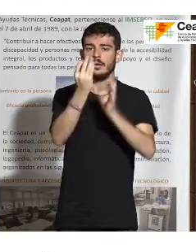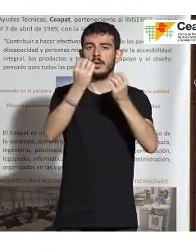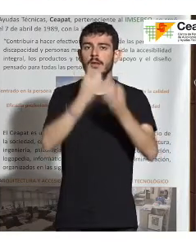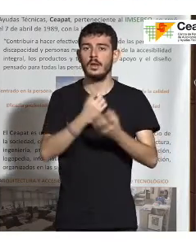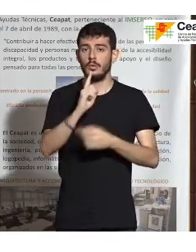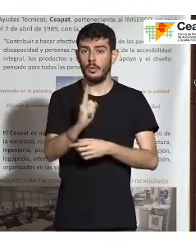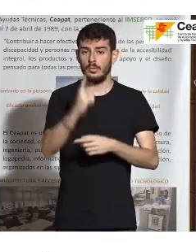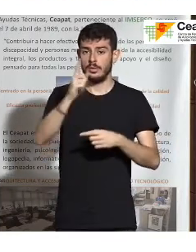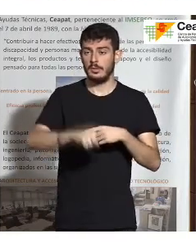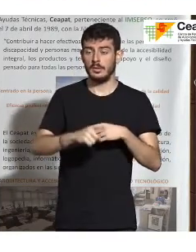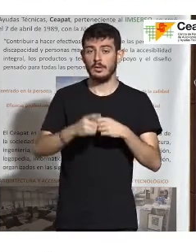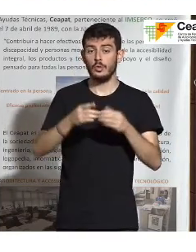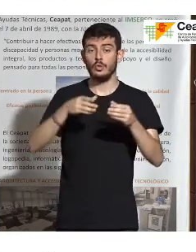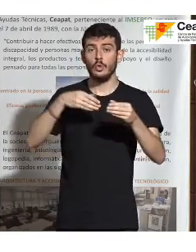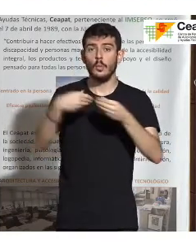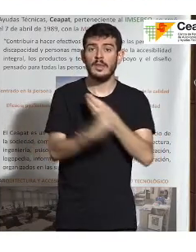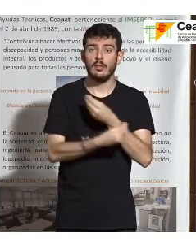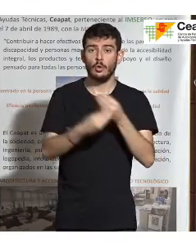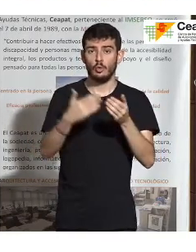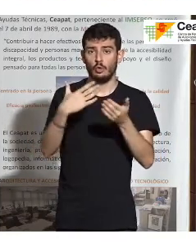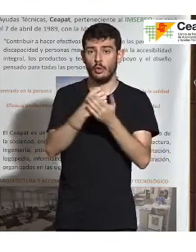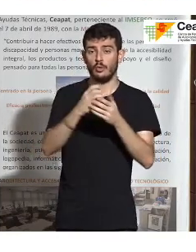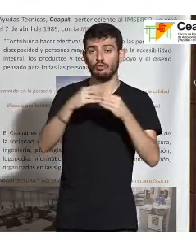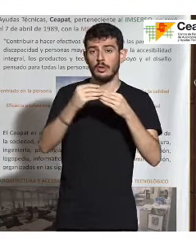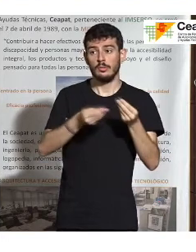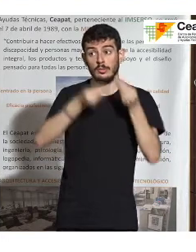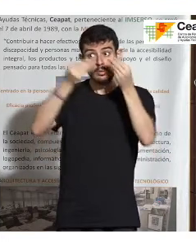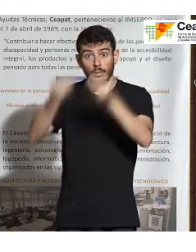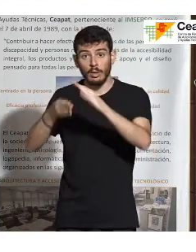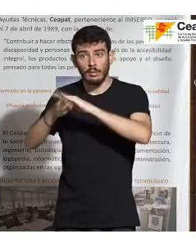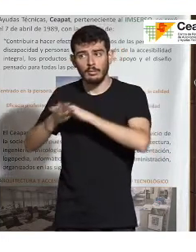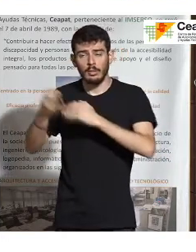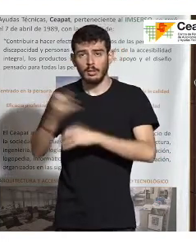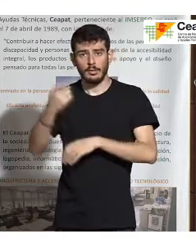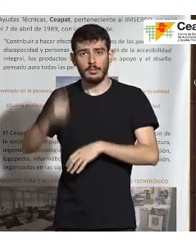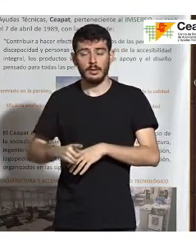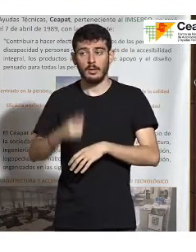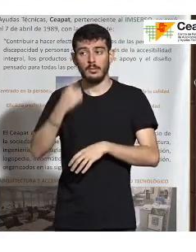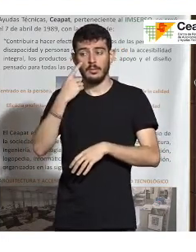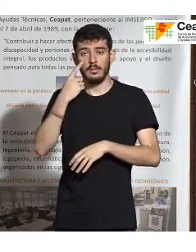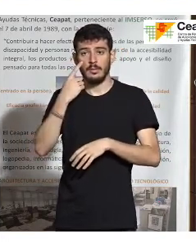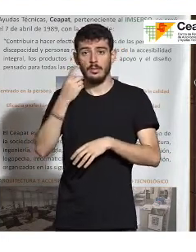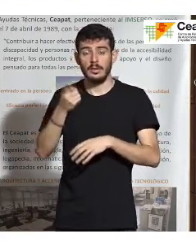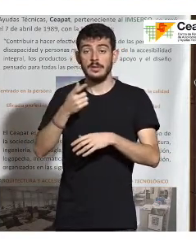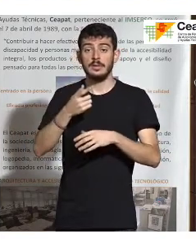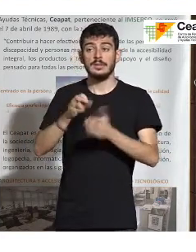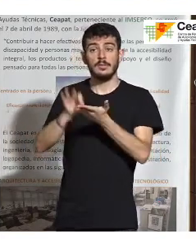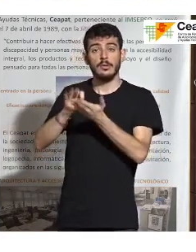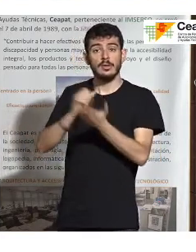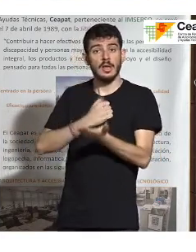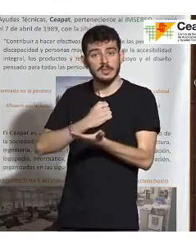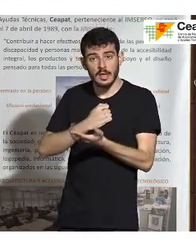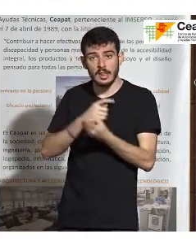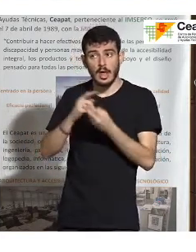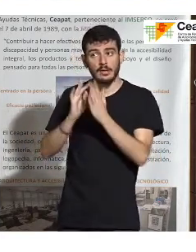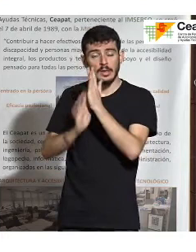accesibilidad tiene que estar en toda la documentación que se le da al usuario cuando se le informa «Oye, tienes un servicio de teleasistencia, estas